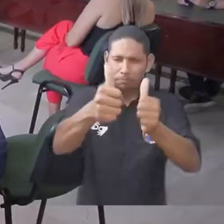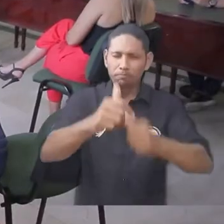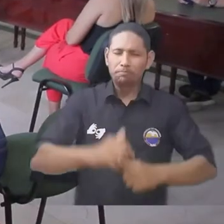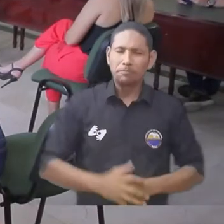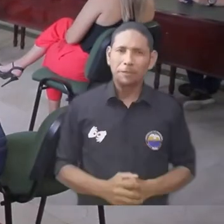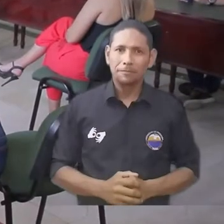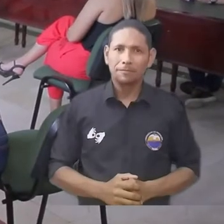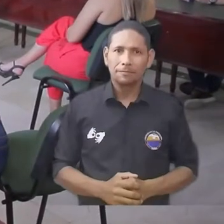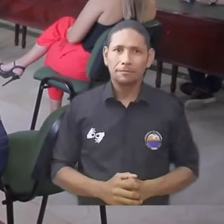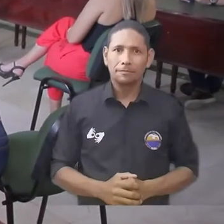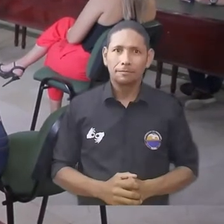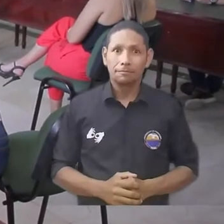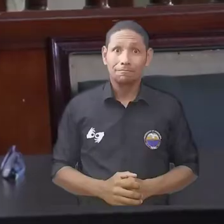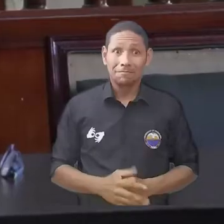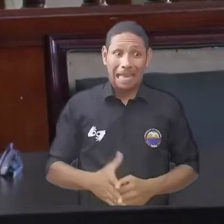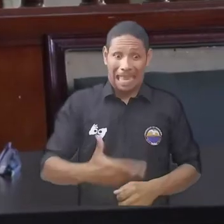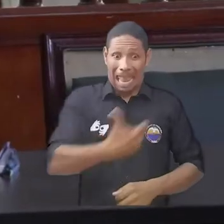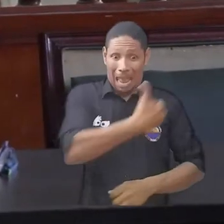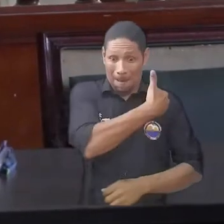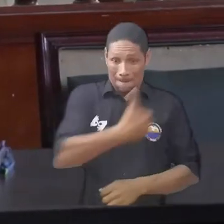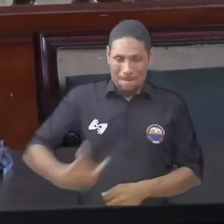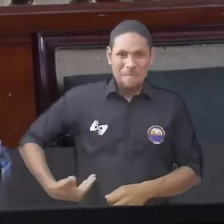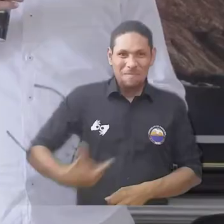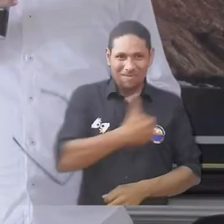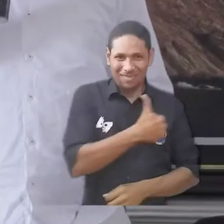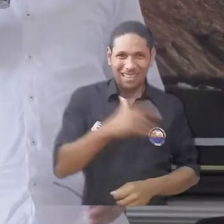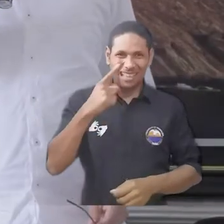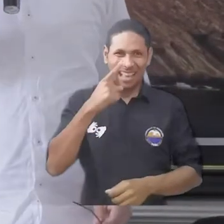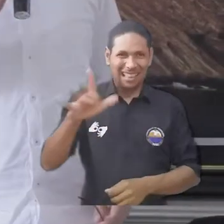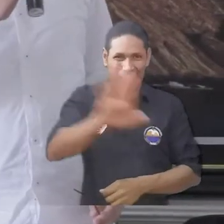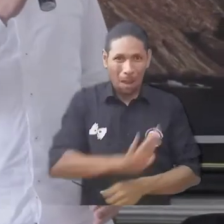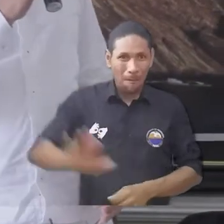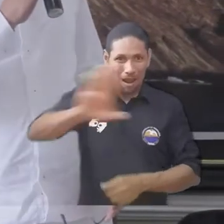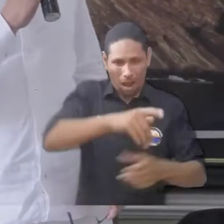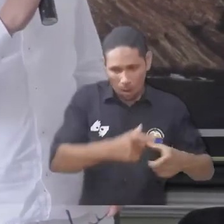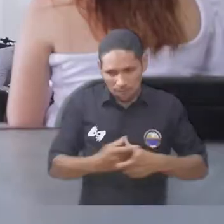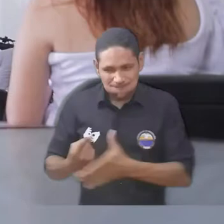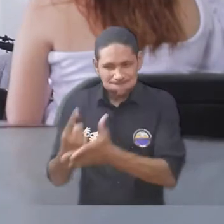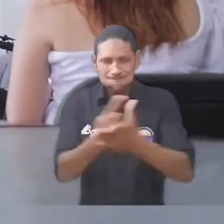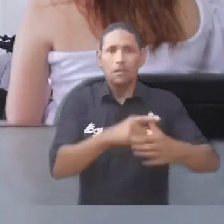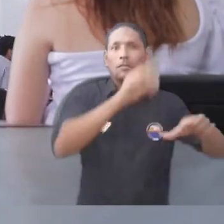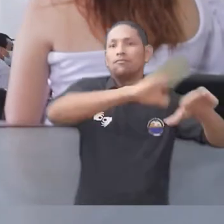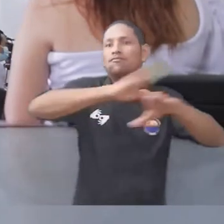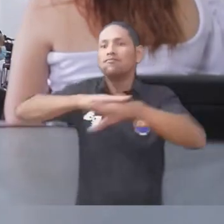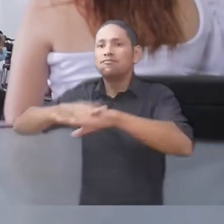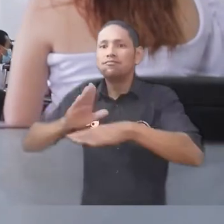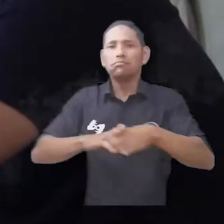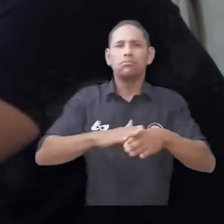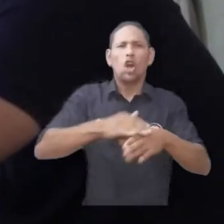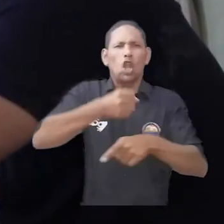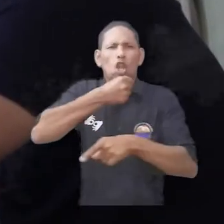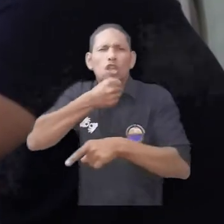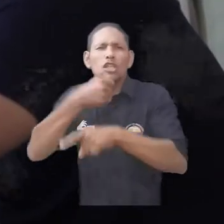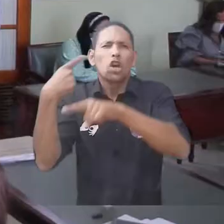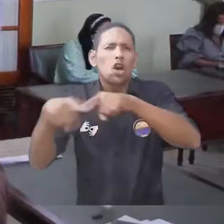El importante anuncio lo dio en sesión extraordinaria el presidente de la Duma Departamental, Julio David Alzamora, quien ante diputados y medios de